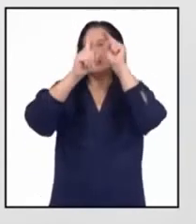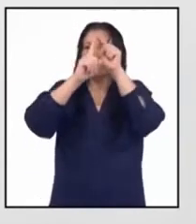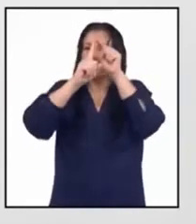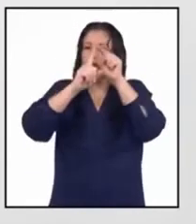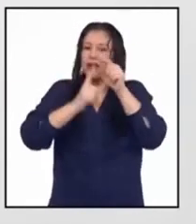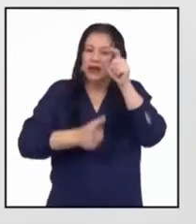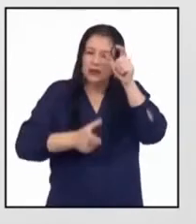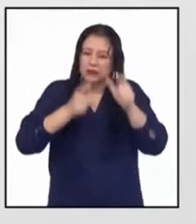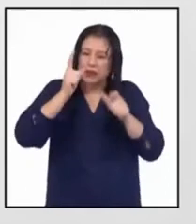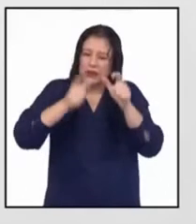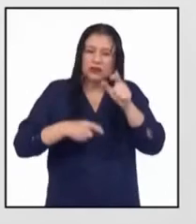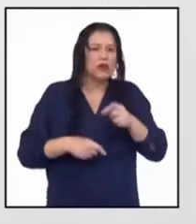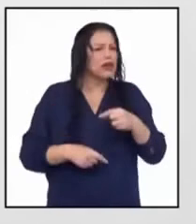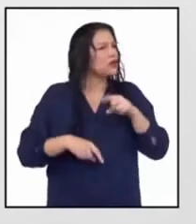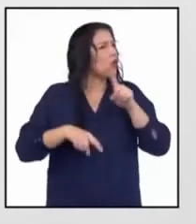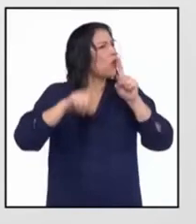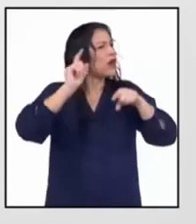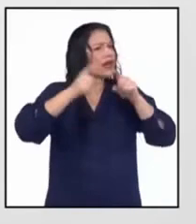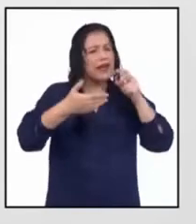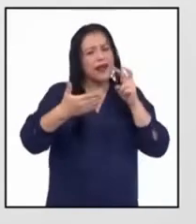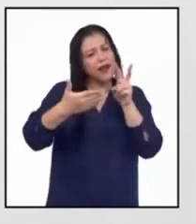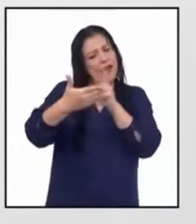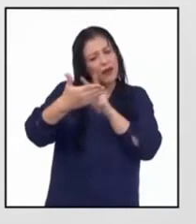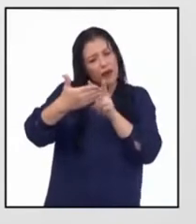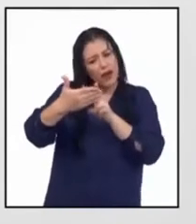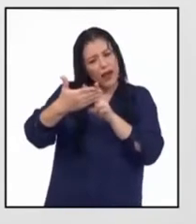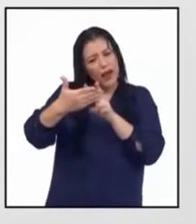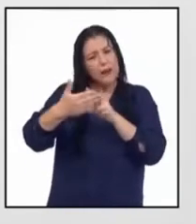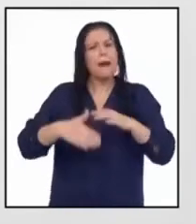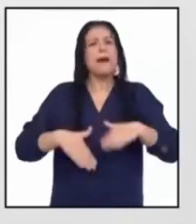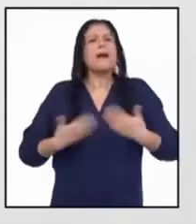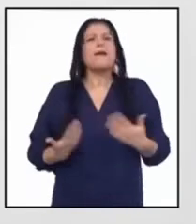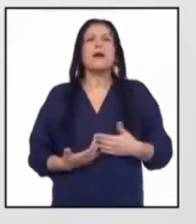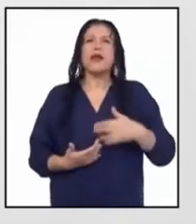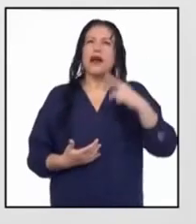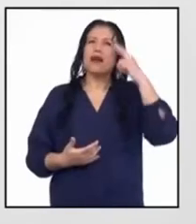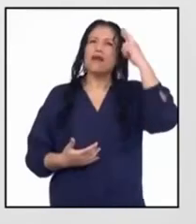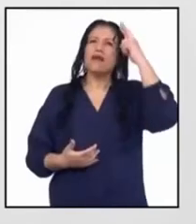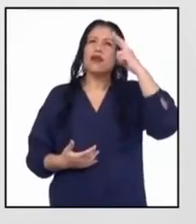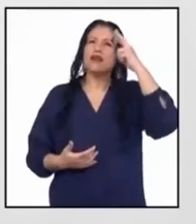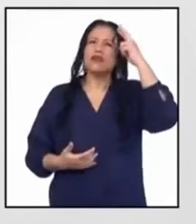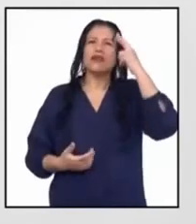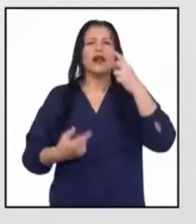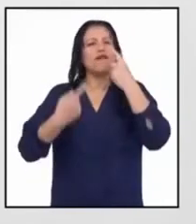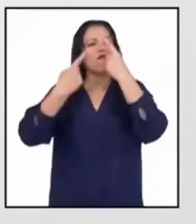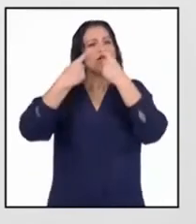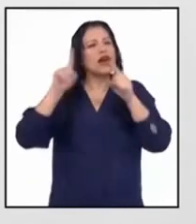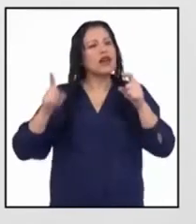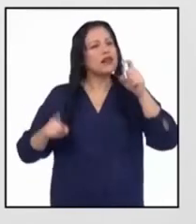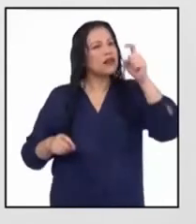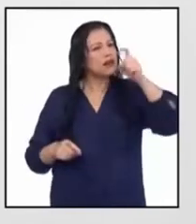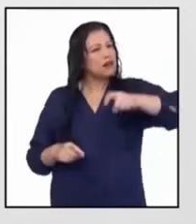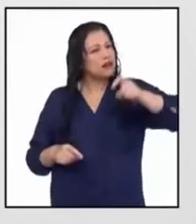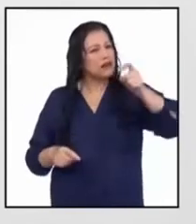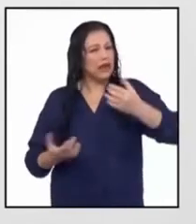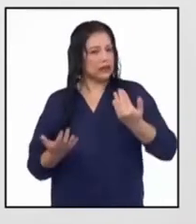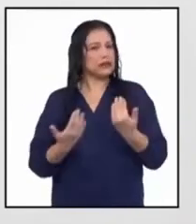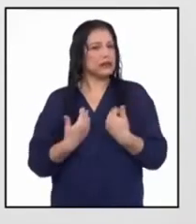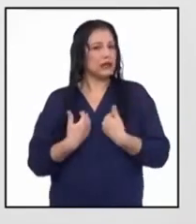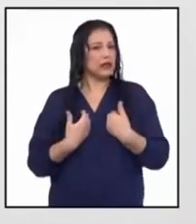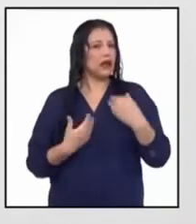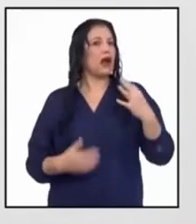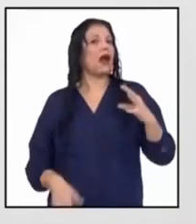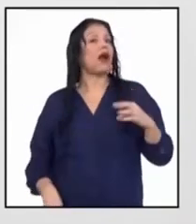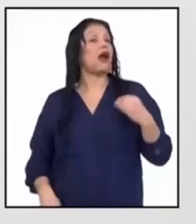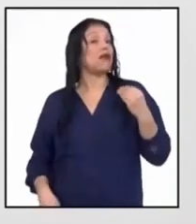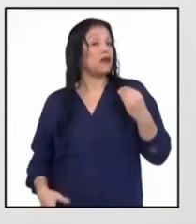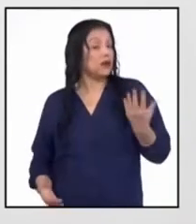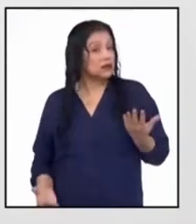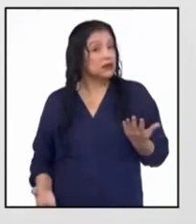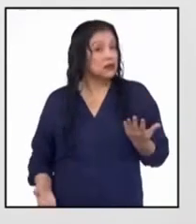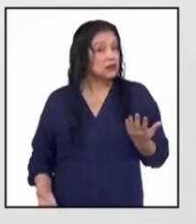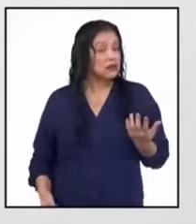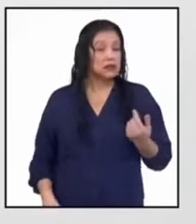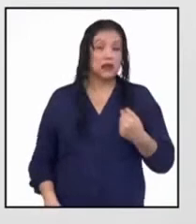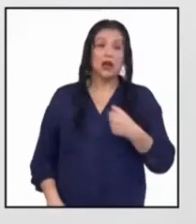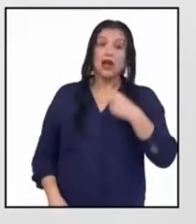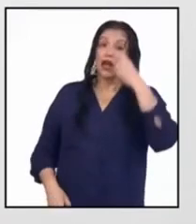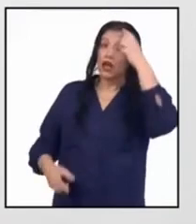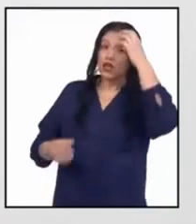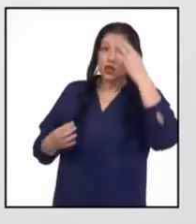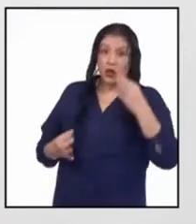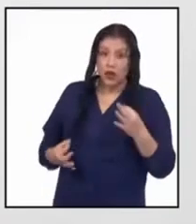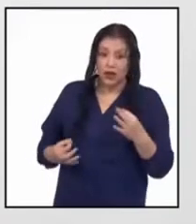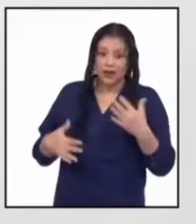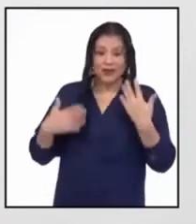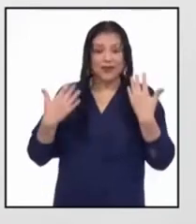reflexionemos sobre las distintas necesidades que tienen los adolescentes. Creo que ya